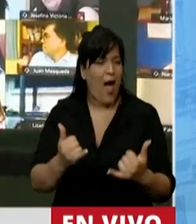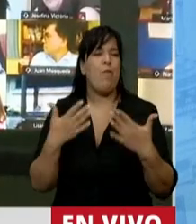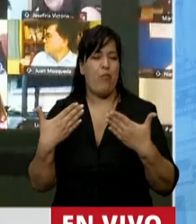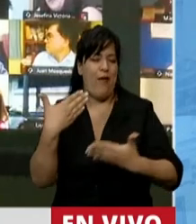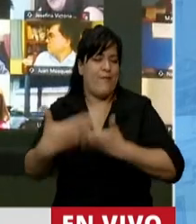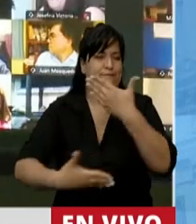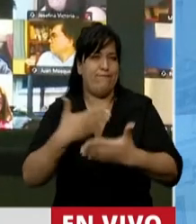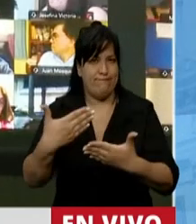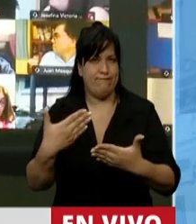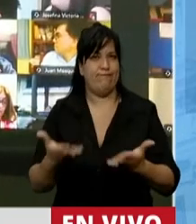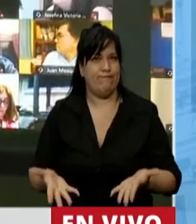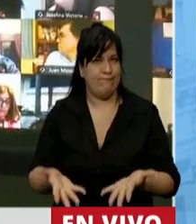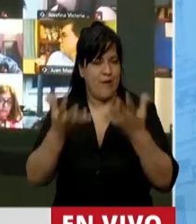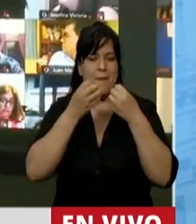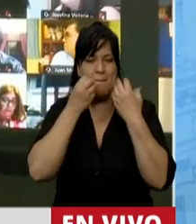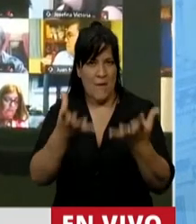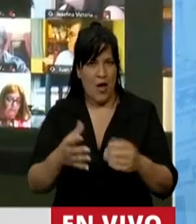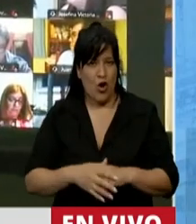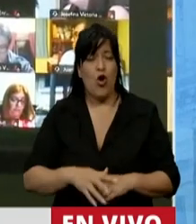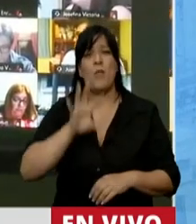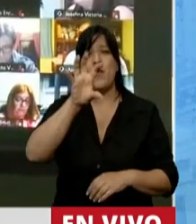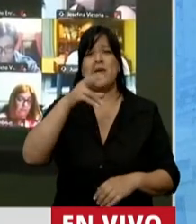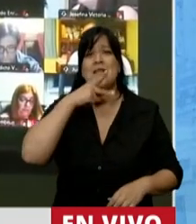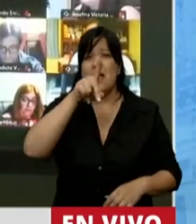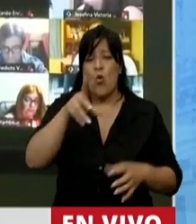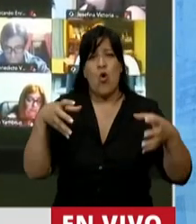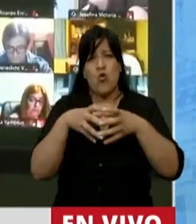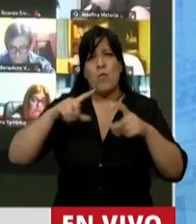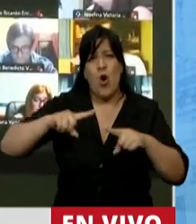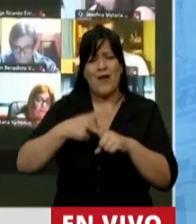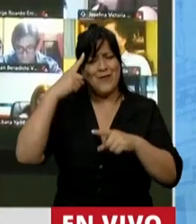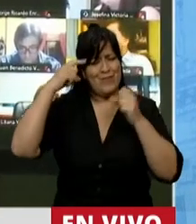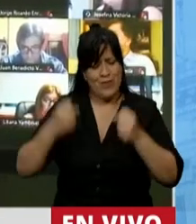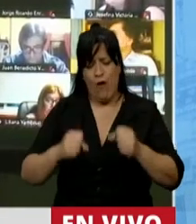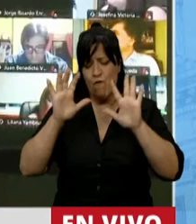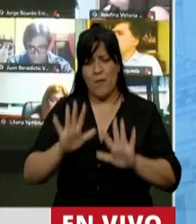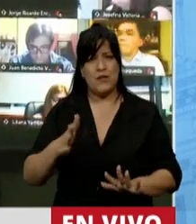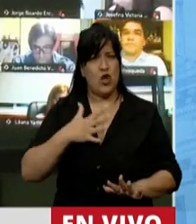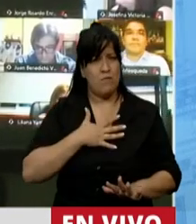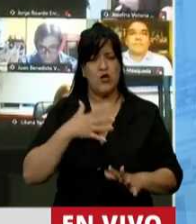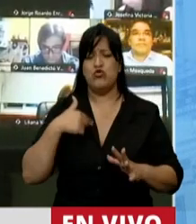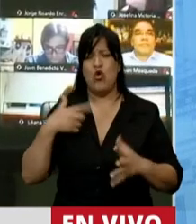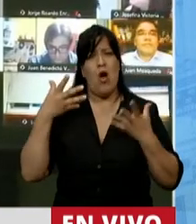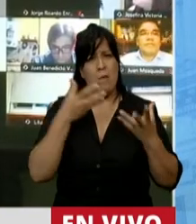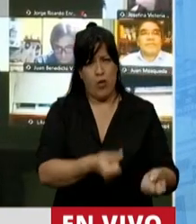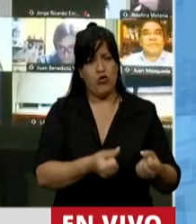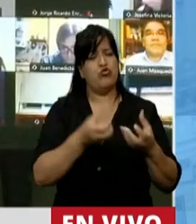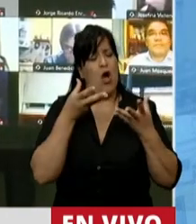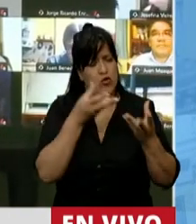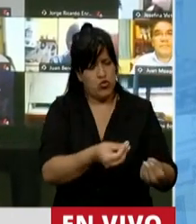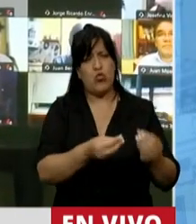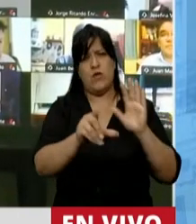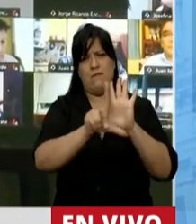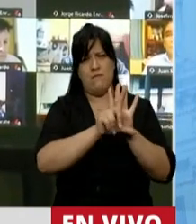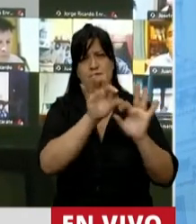vamos a salir para adelante. Desde San Juan, desde mi partido, por convicción y formación, acompaño solidariamente este